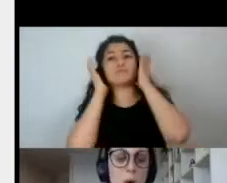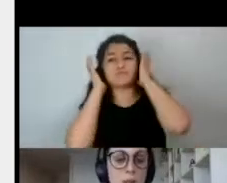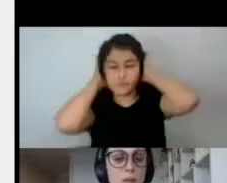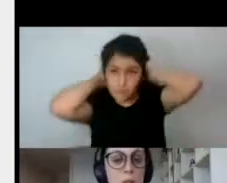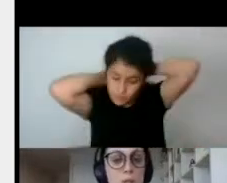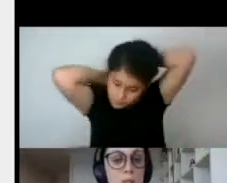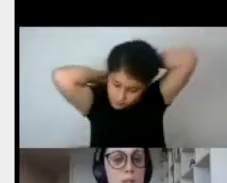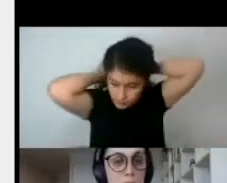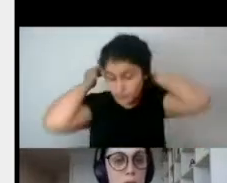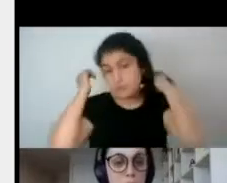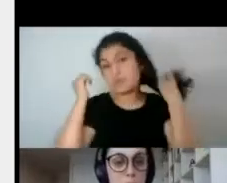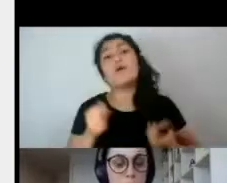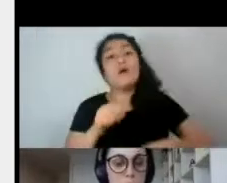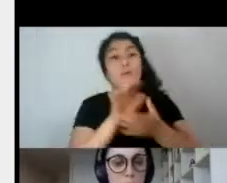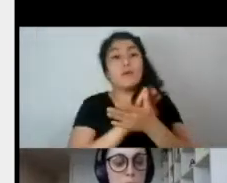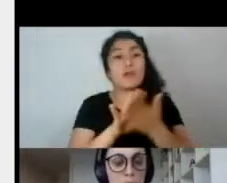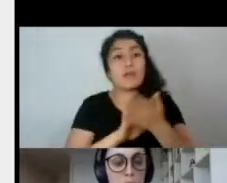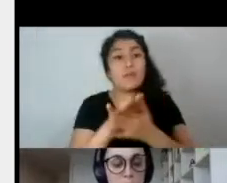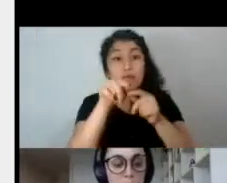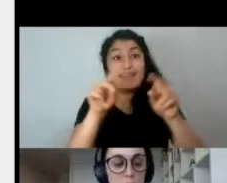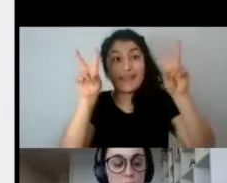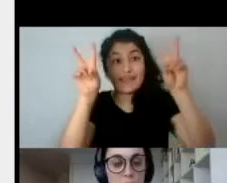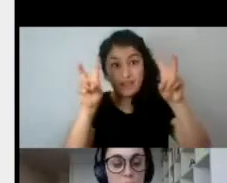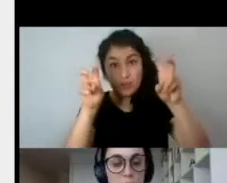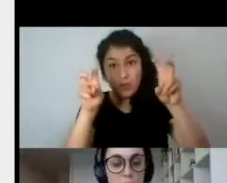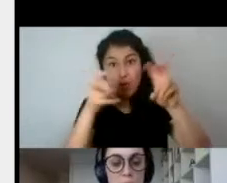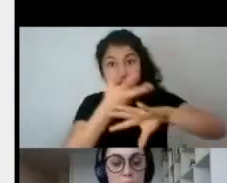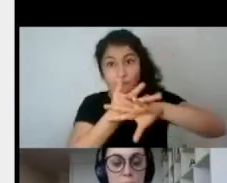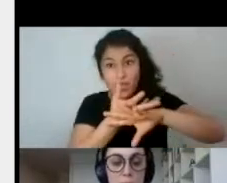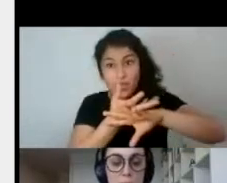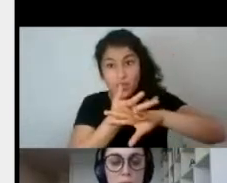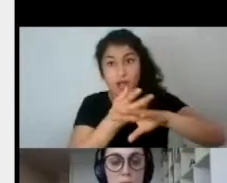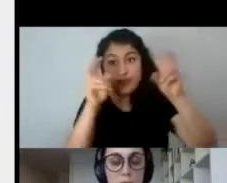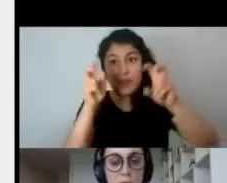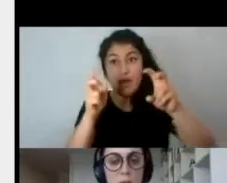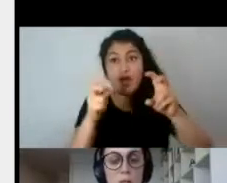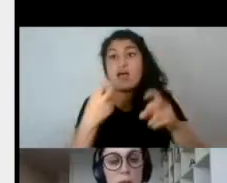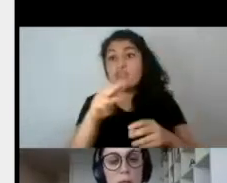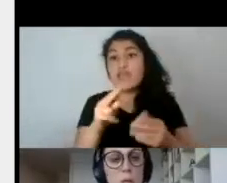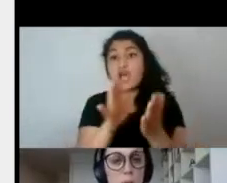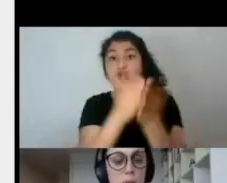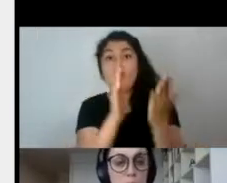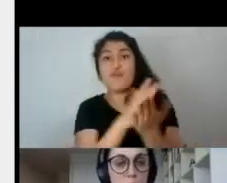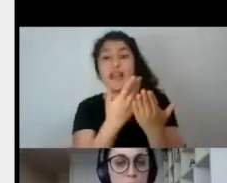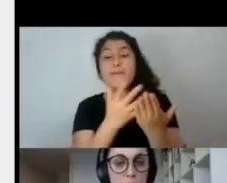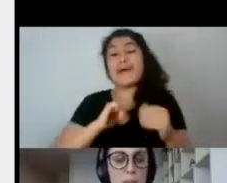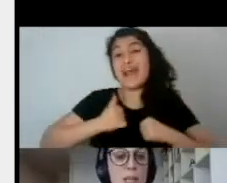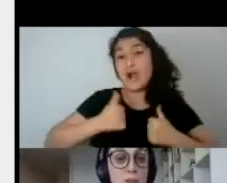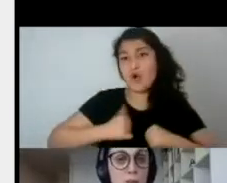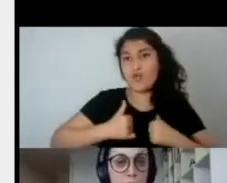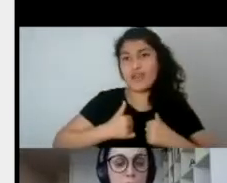¿Cuántos de estos títulos que nosotros encontramos en las novelas para adolescentes y jóvenes sugieren un protagonismo